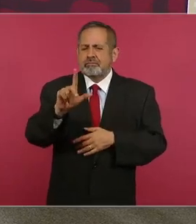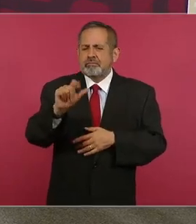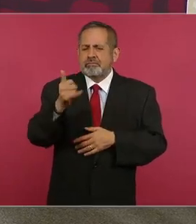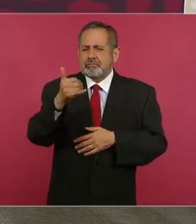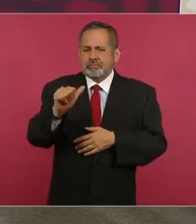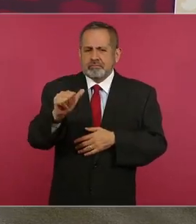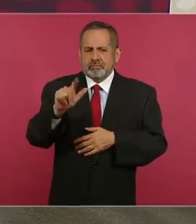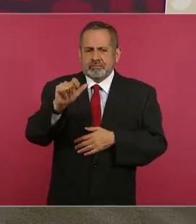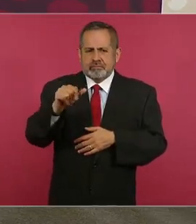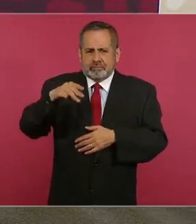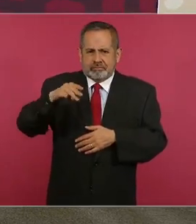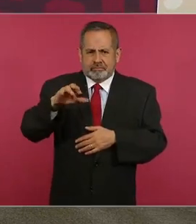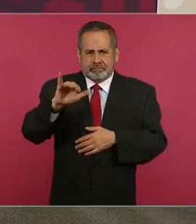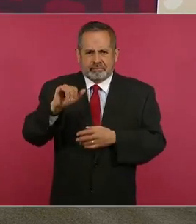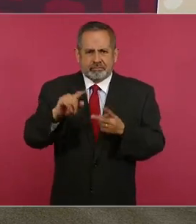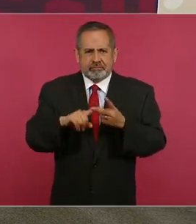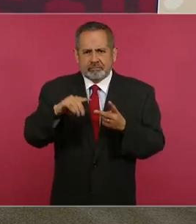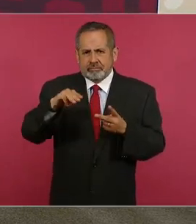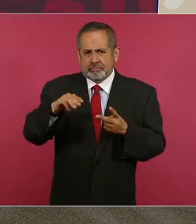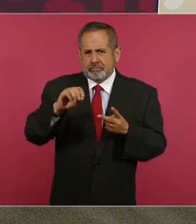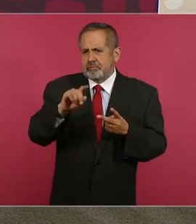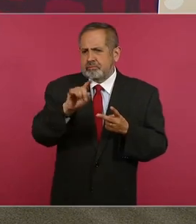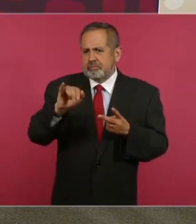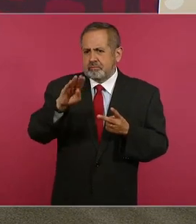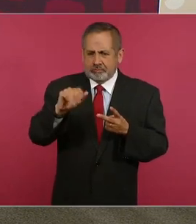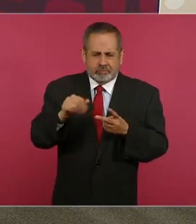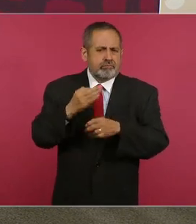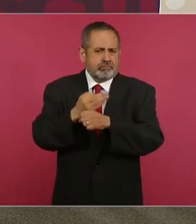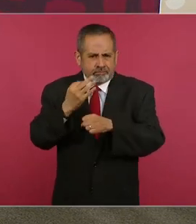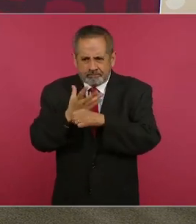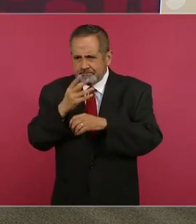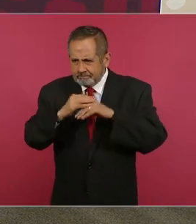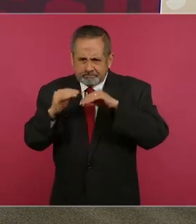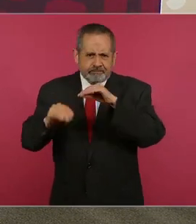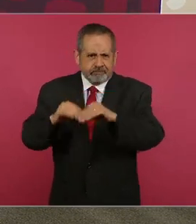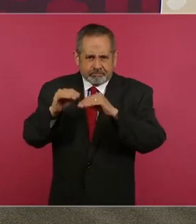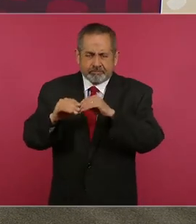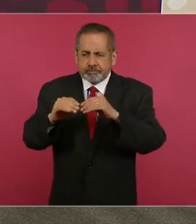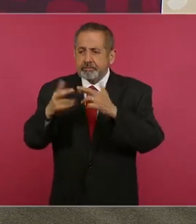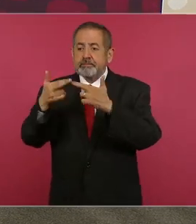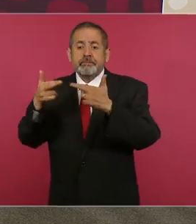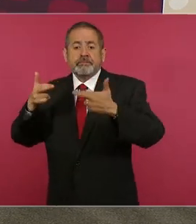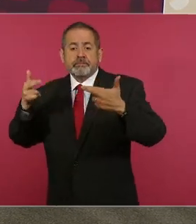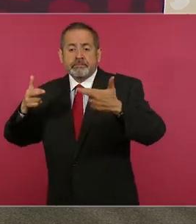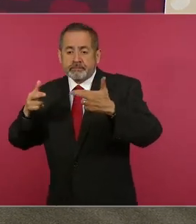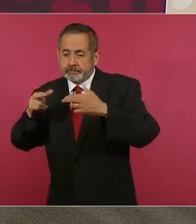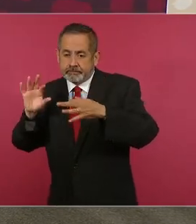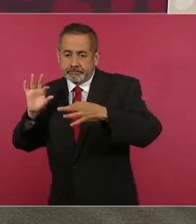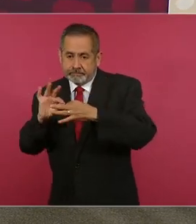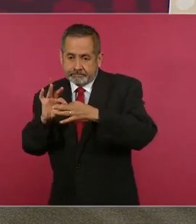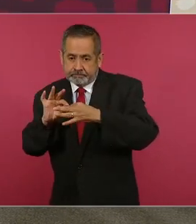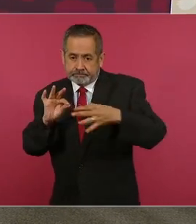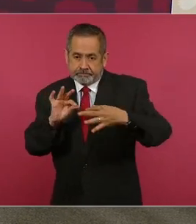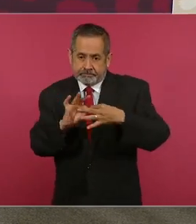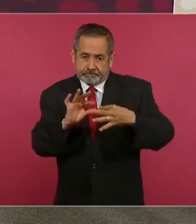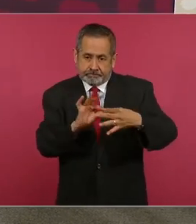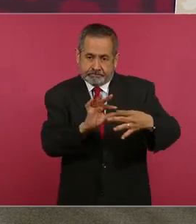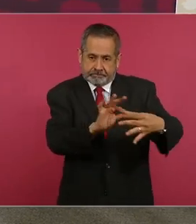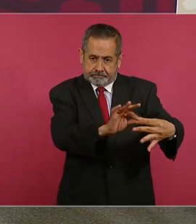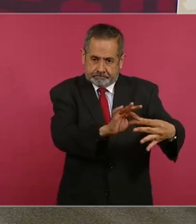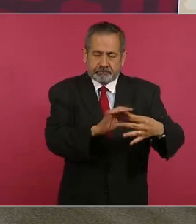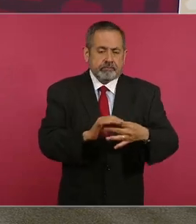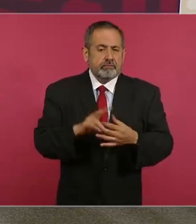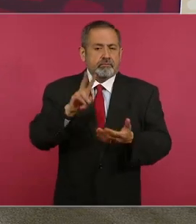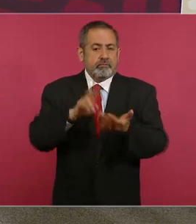la mira y mozimba, que es donde estamos ahorita haciendo la terminación de las interconexiones. Estaremos trabajando 2